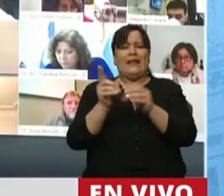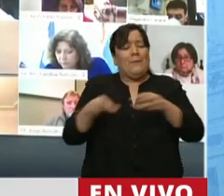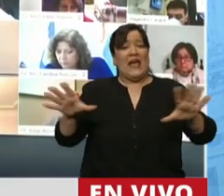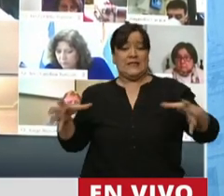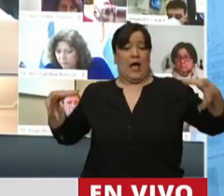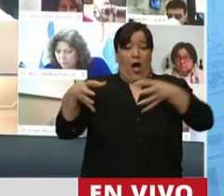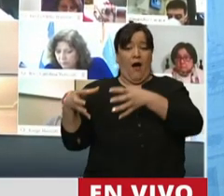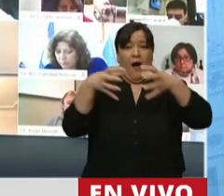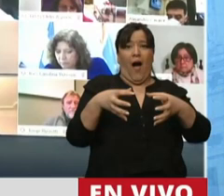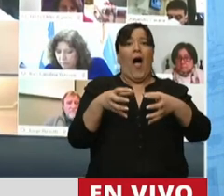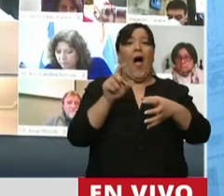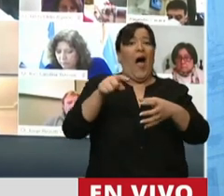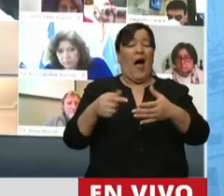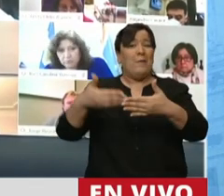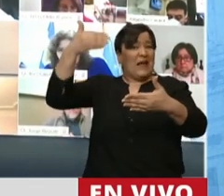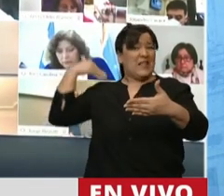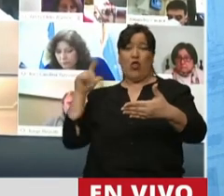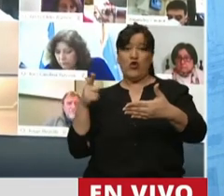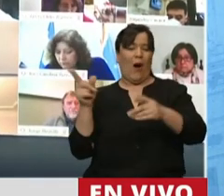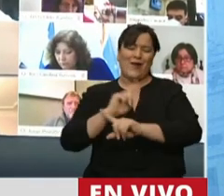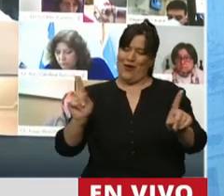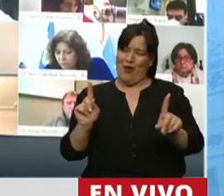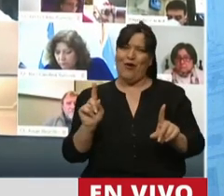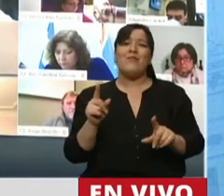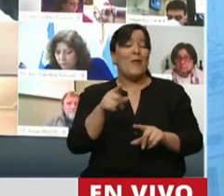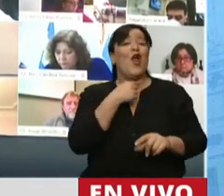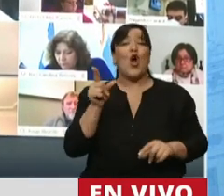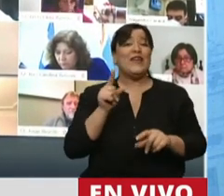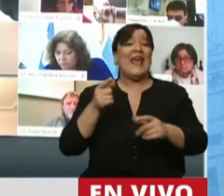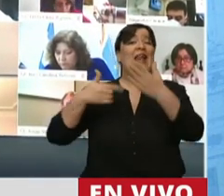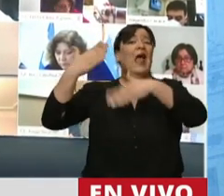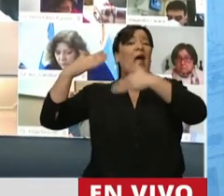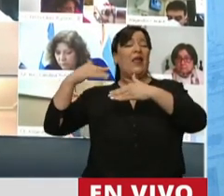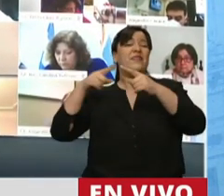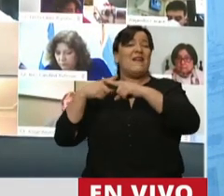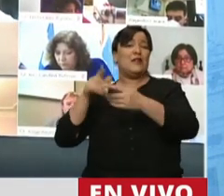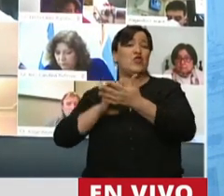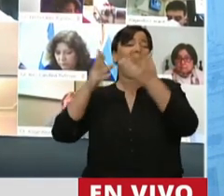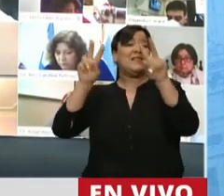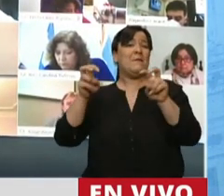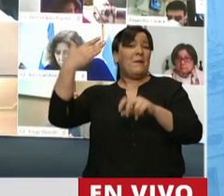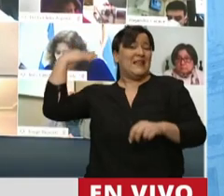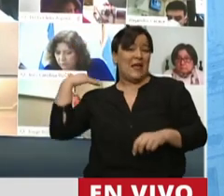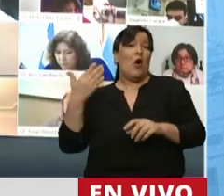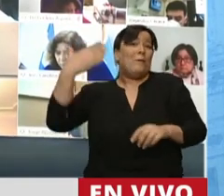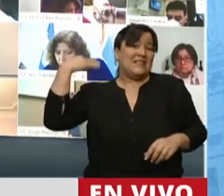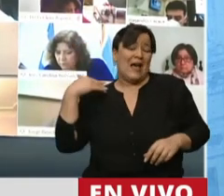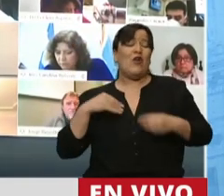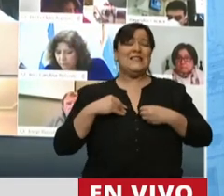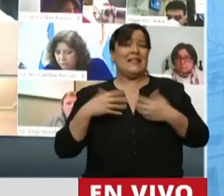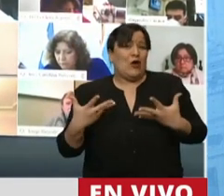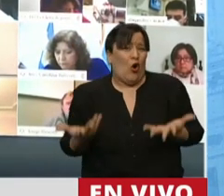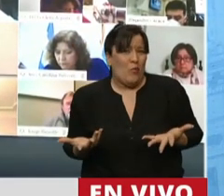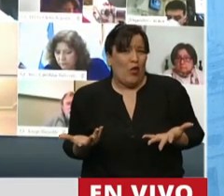cuando yo llego, que el pasado no existe. ¿Y saben por qué no quieren discutir el pasado? Porque en el pasado se sienten cómodos, porque el pasado ahí está,